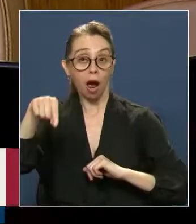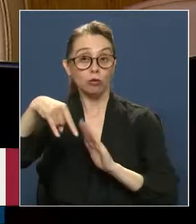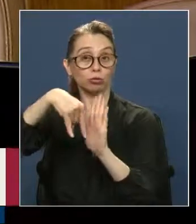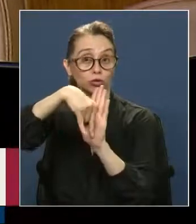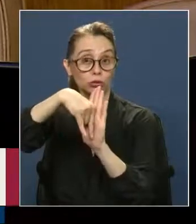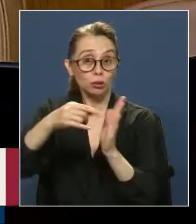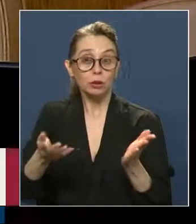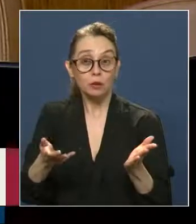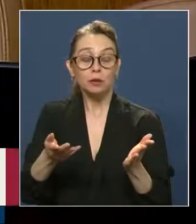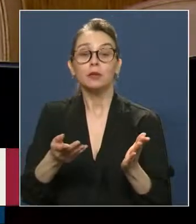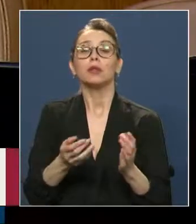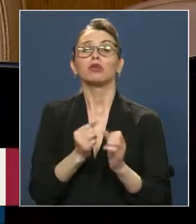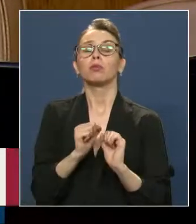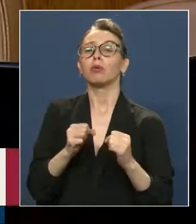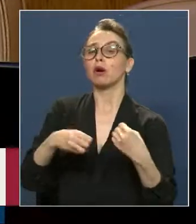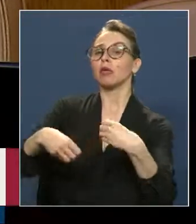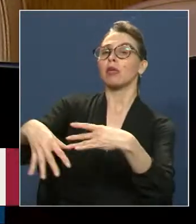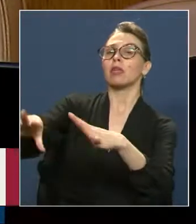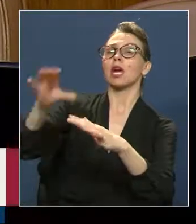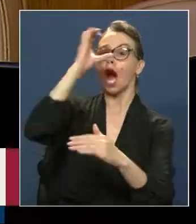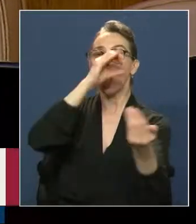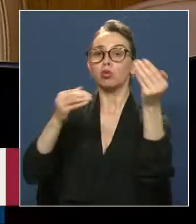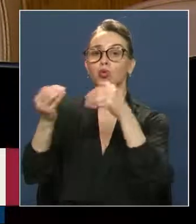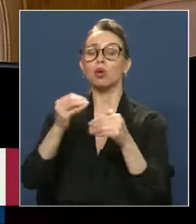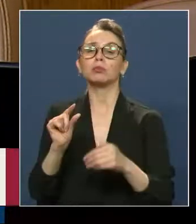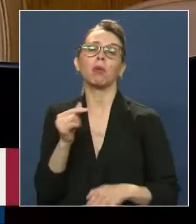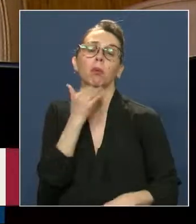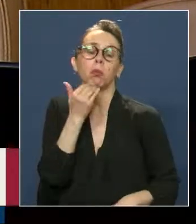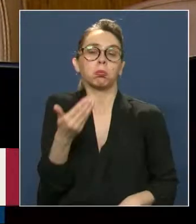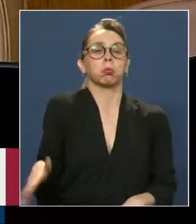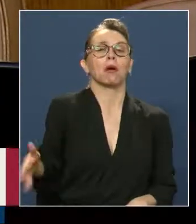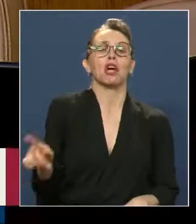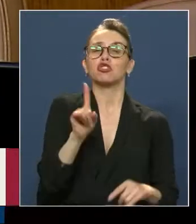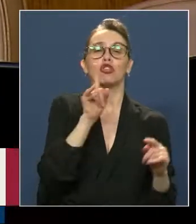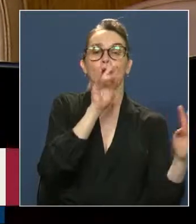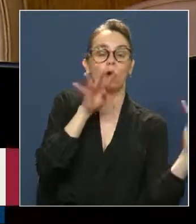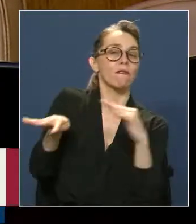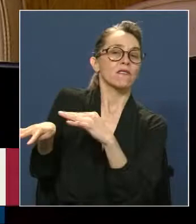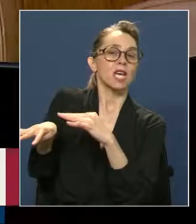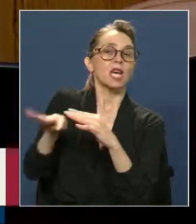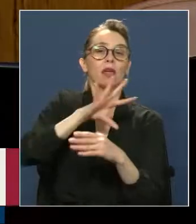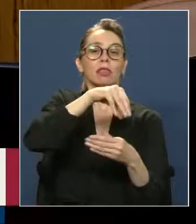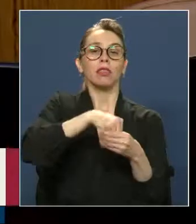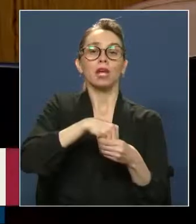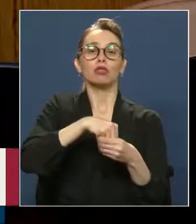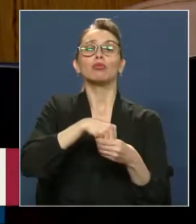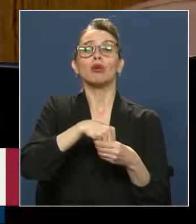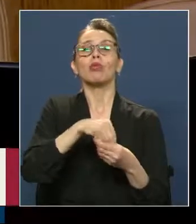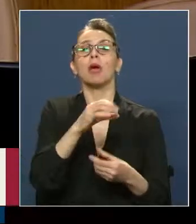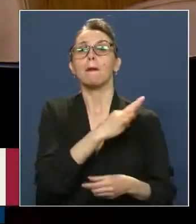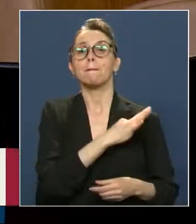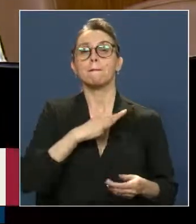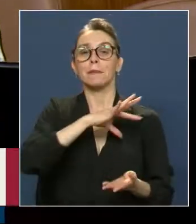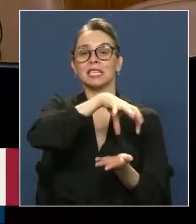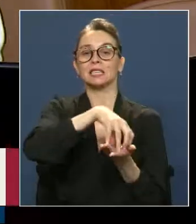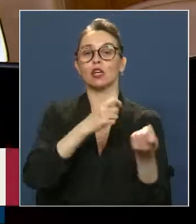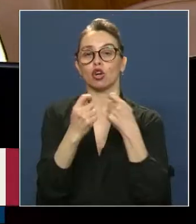no podemos dejar que el turismo siga siendo el hermano chico, el hermano invisible del Ministerio de Economía. He dicho. Muchas gracias, presidente.